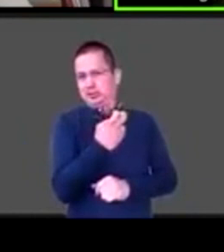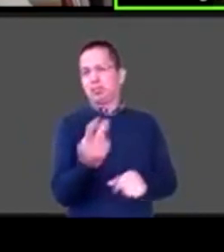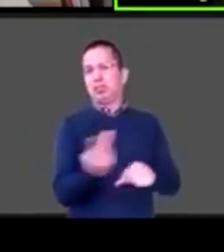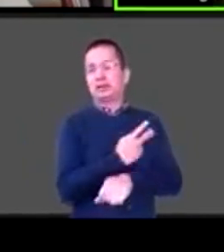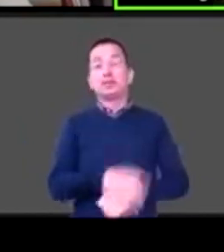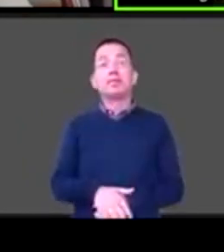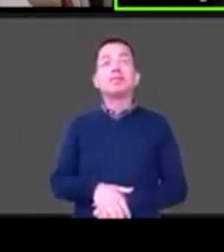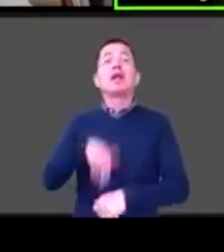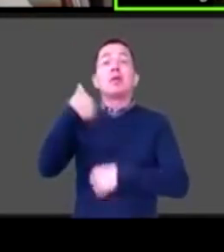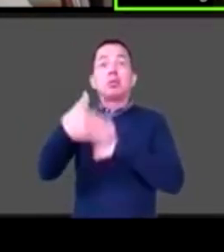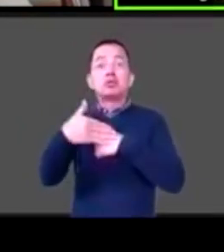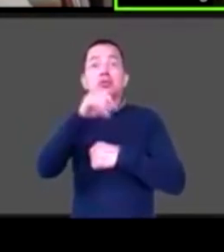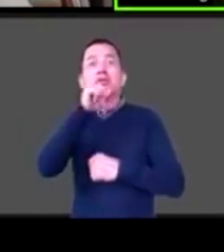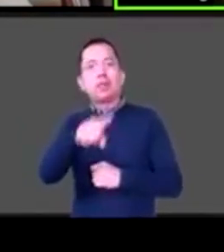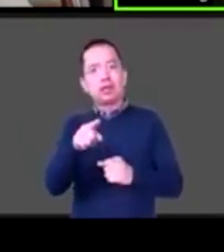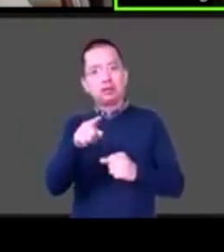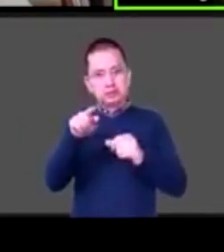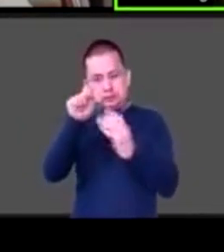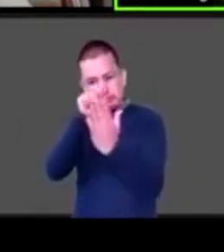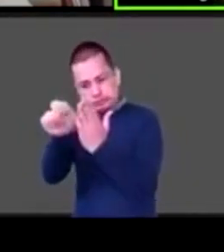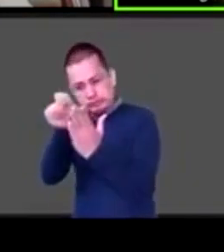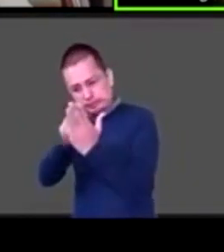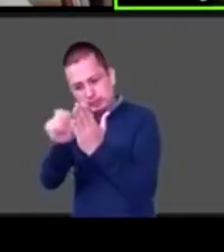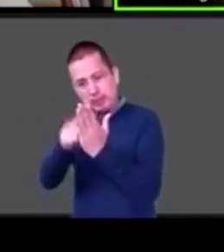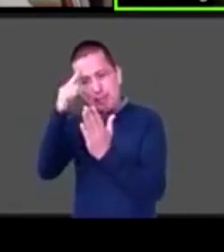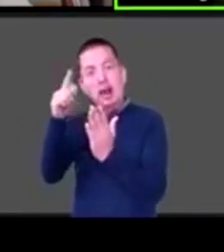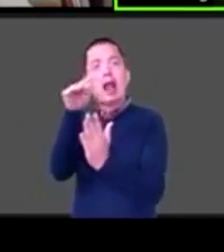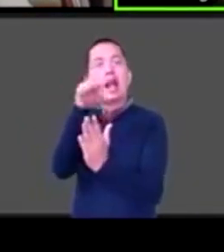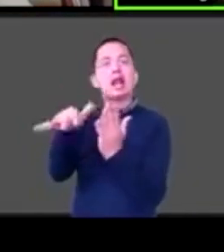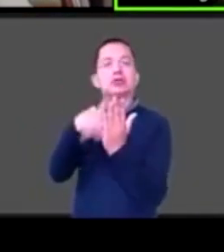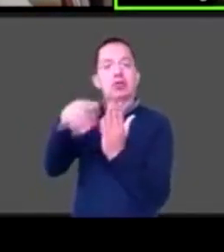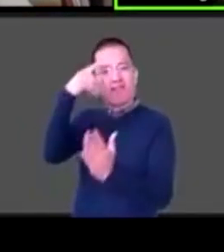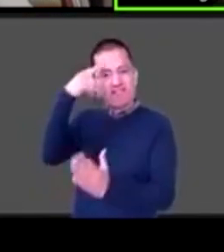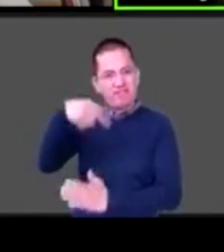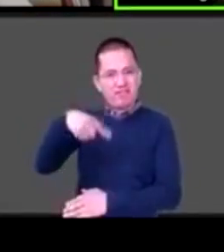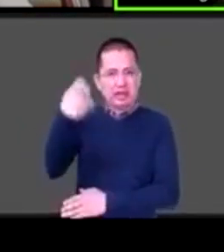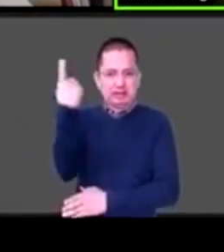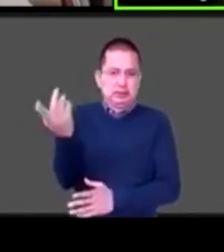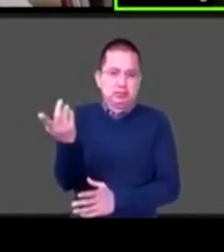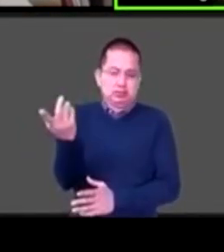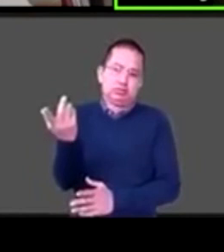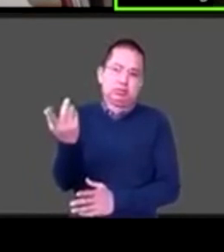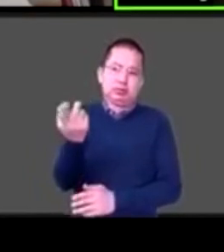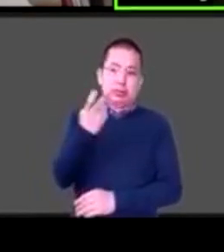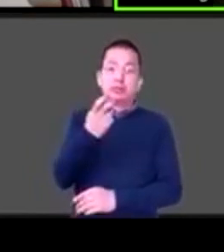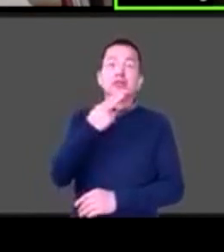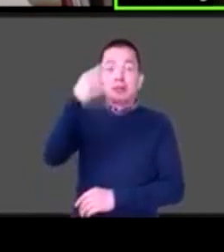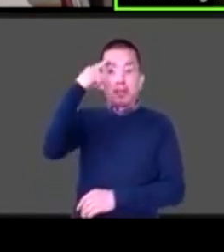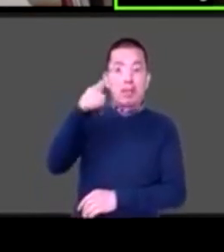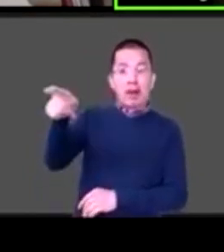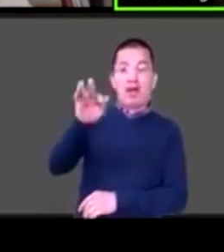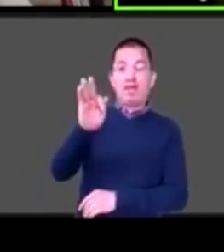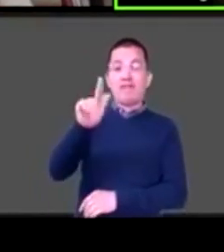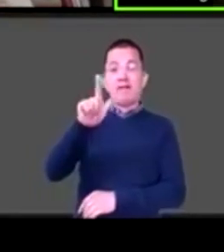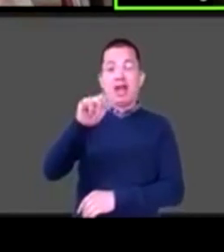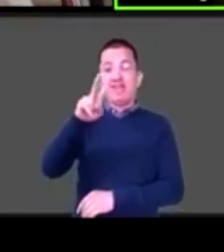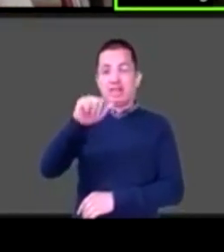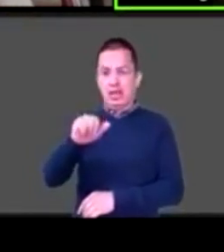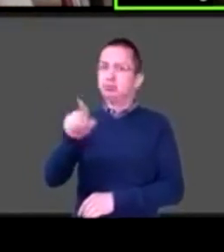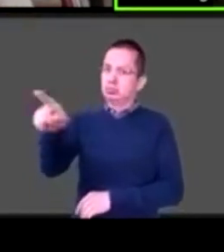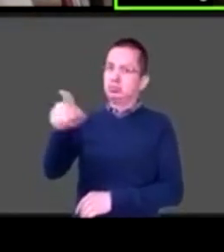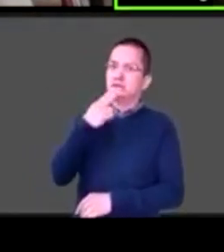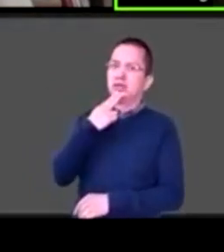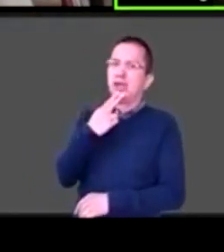le va a servir mucho a Flavia espero claro que habría que imprimirlo allá en Oaxaca ojalá encontremos a alguien que lo pueda imprimir en Oaxaca